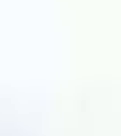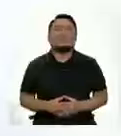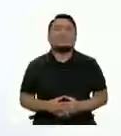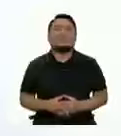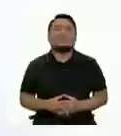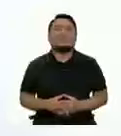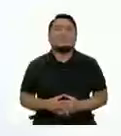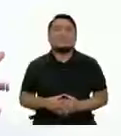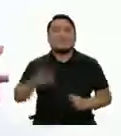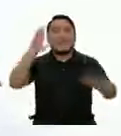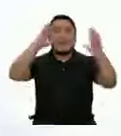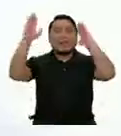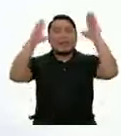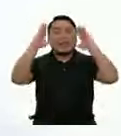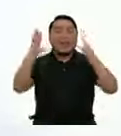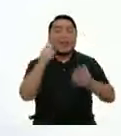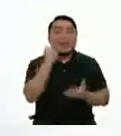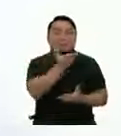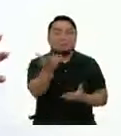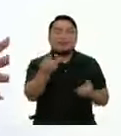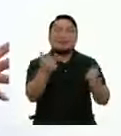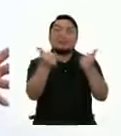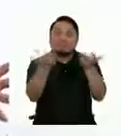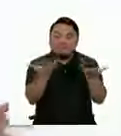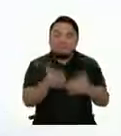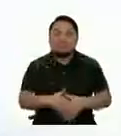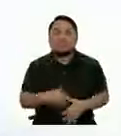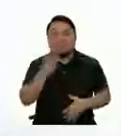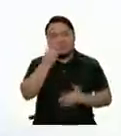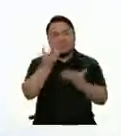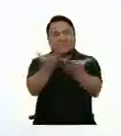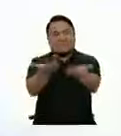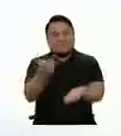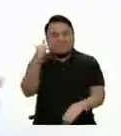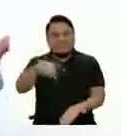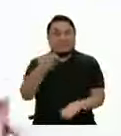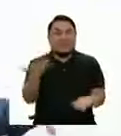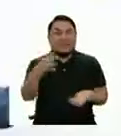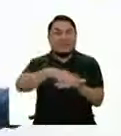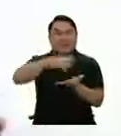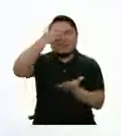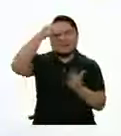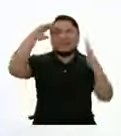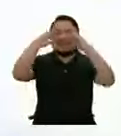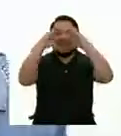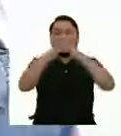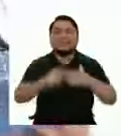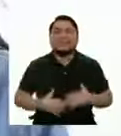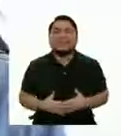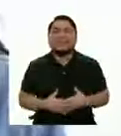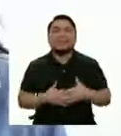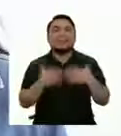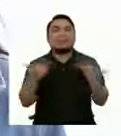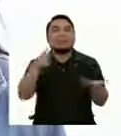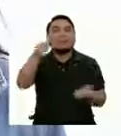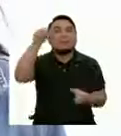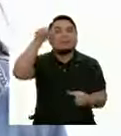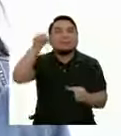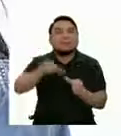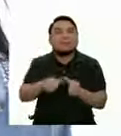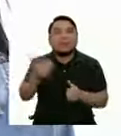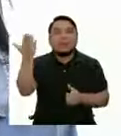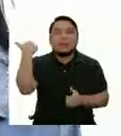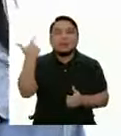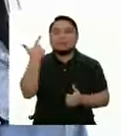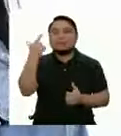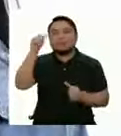¡Hola chicas y chicos! ¿Cómo están? Les damos la bienvenida al programa Aprendo en Casa Recuerdan que